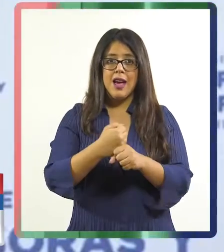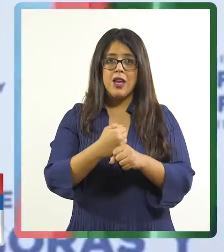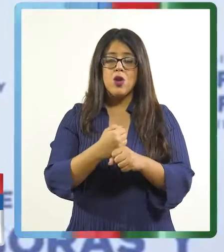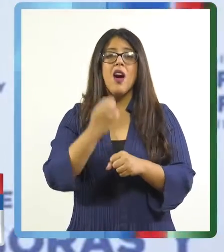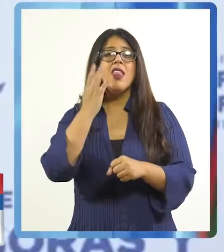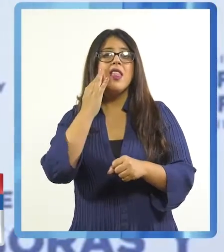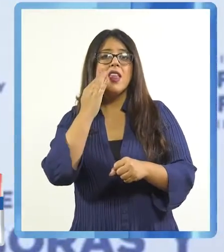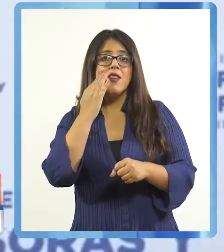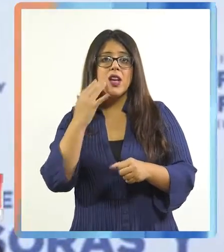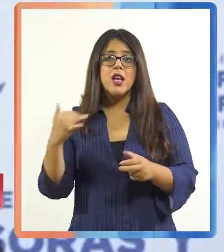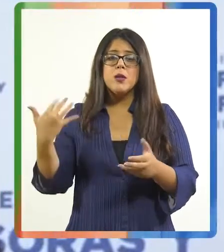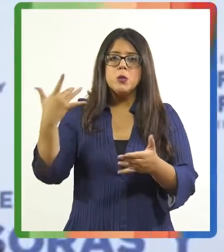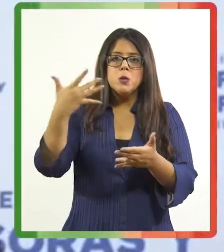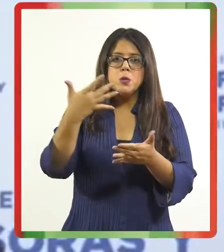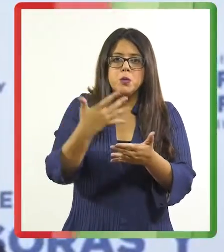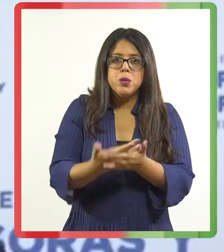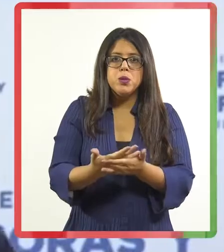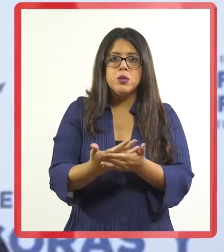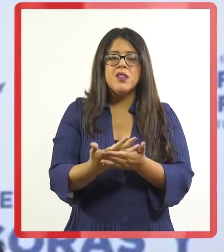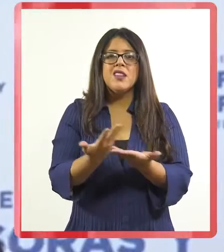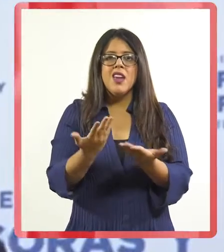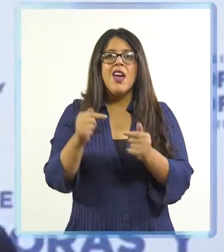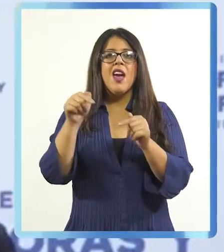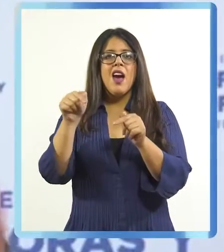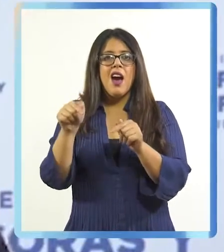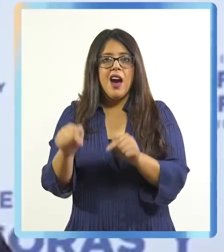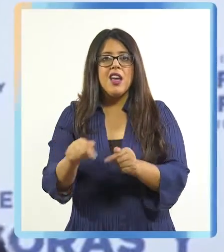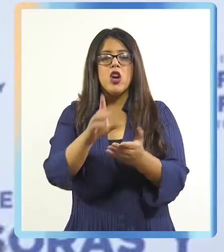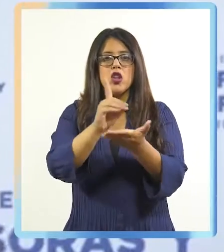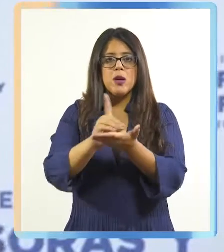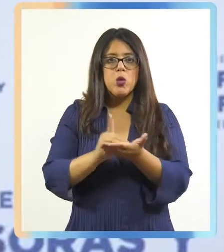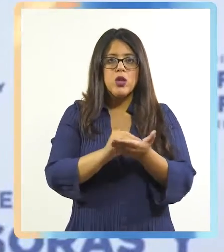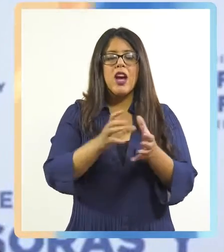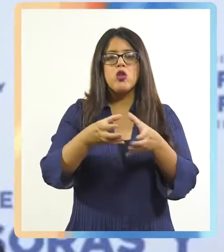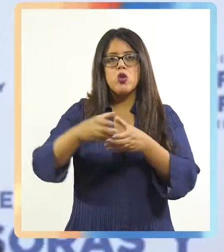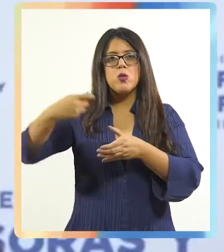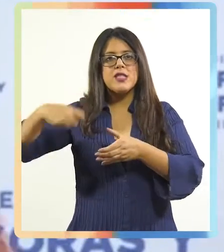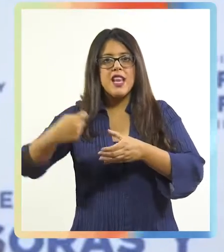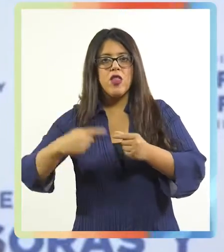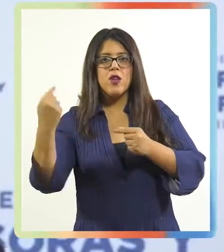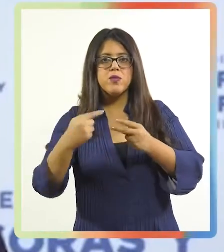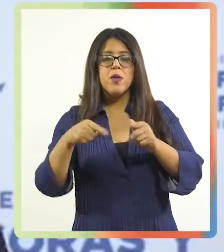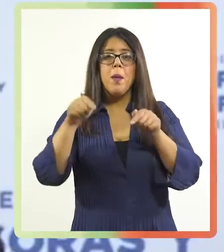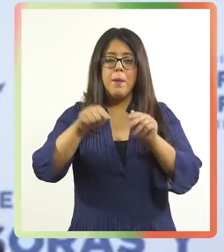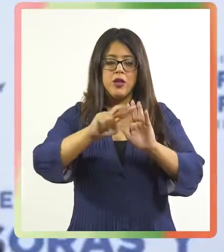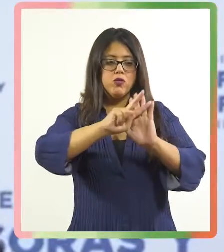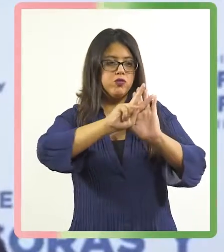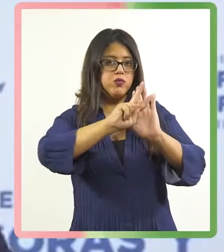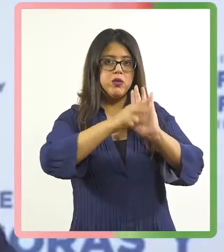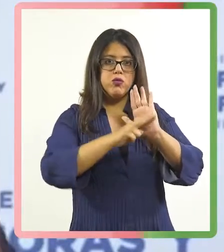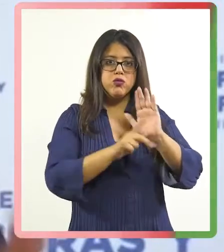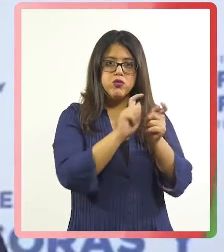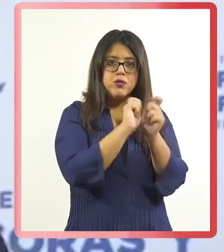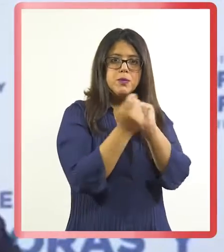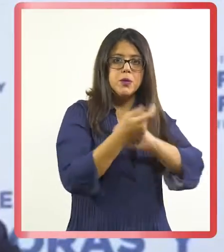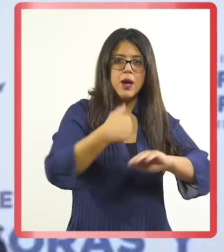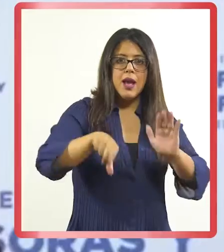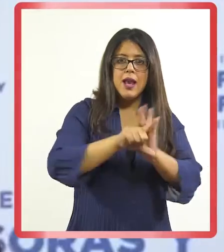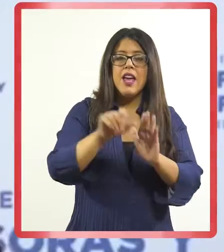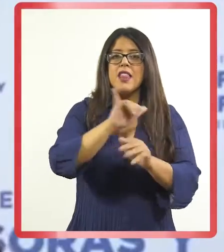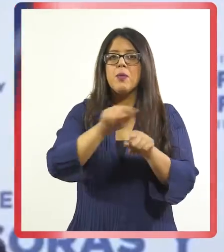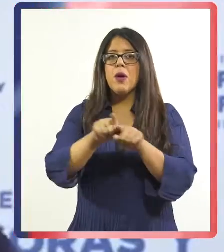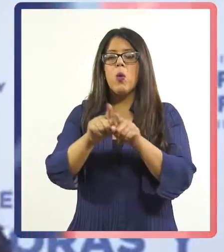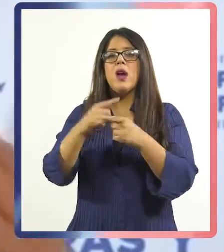proceso durante todo este año, desde abril de este año, en el Legislativo, con diputados, con senadores, para que esto se